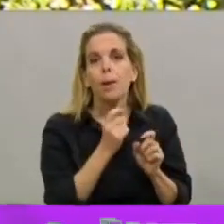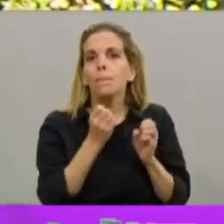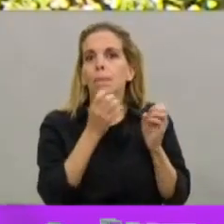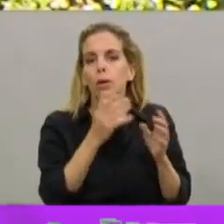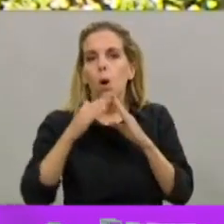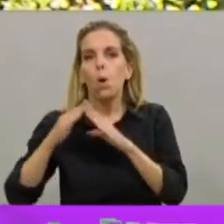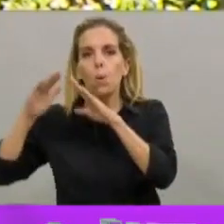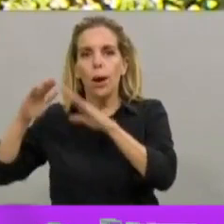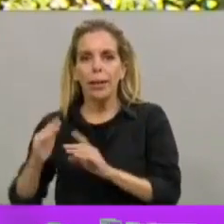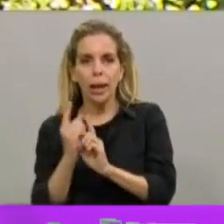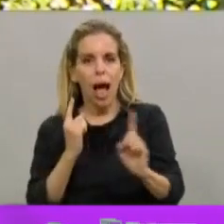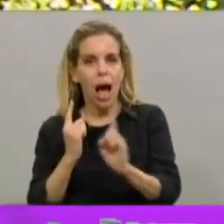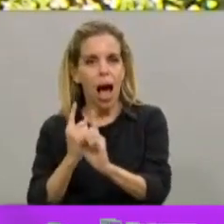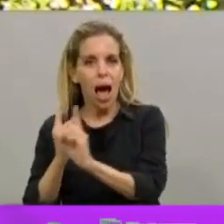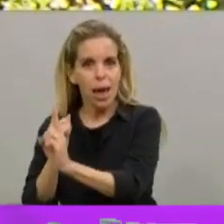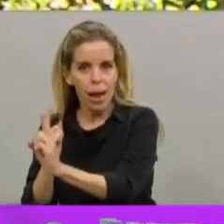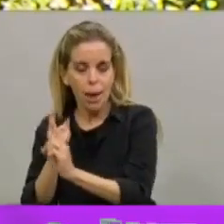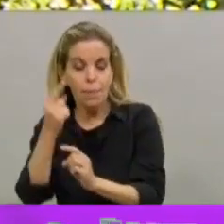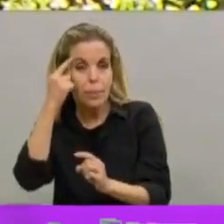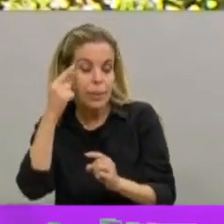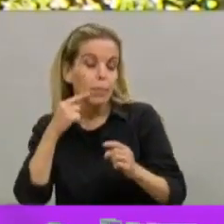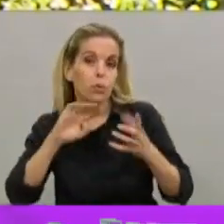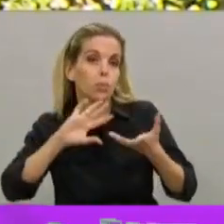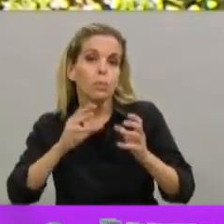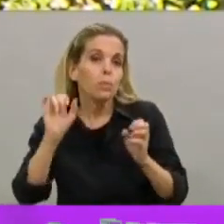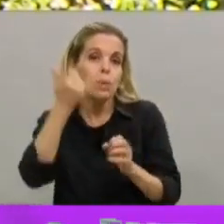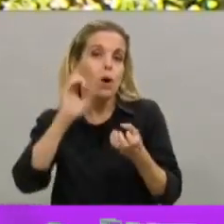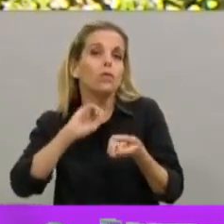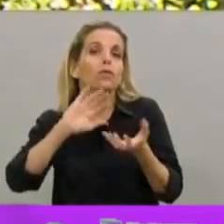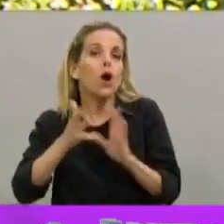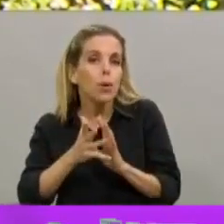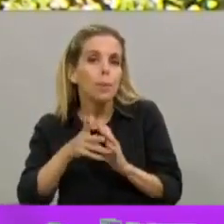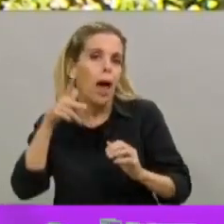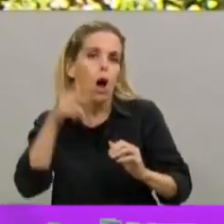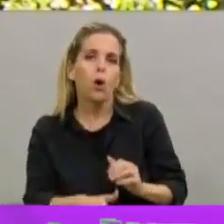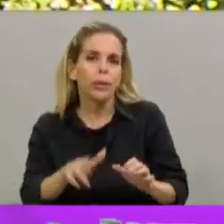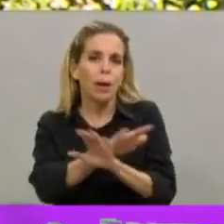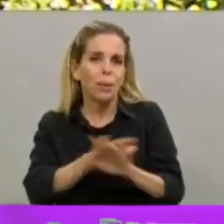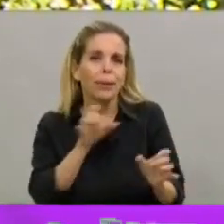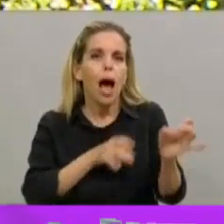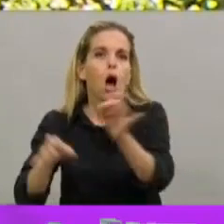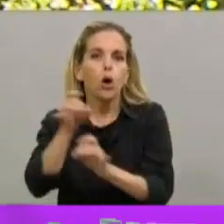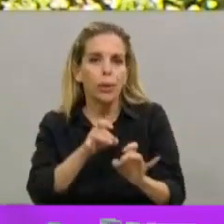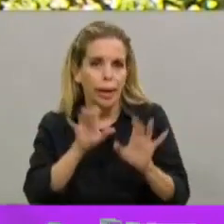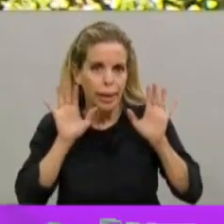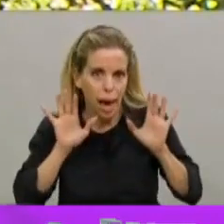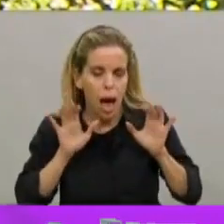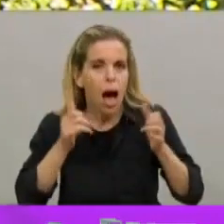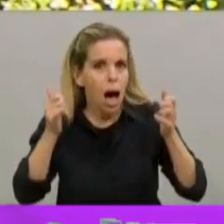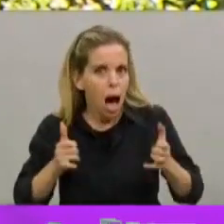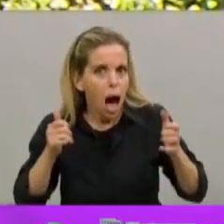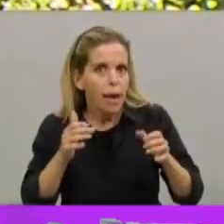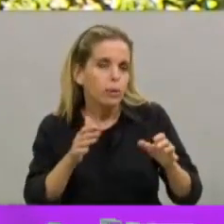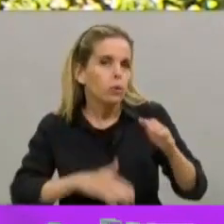principal y mejor mecanismo para cortar la cadena de contagios. Hemos llegado a tener 4.000 personas aisladas